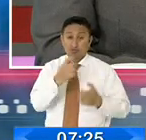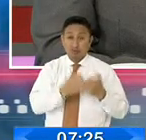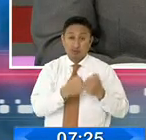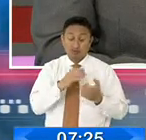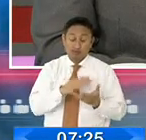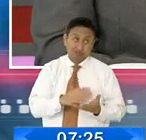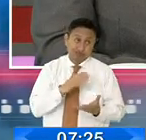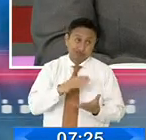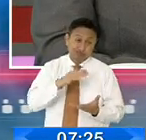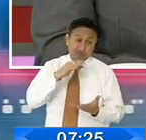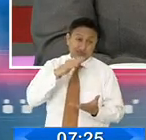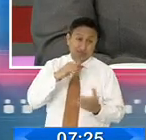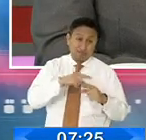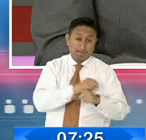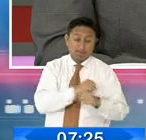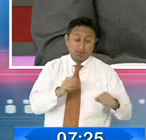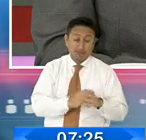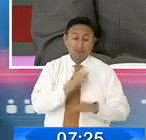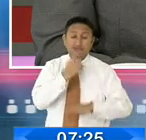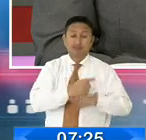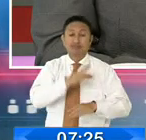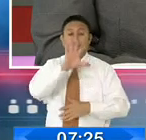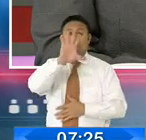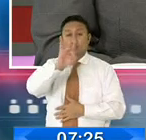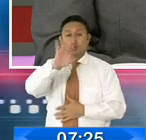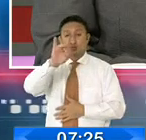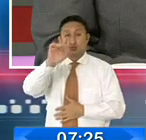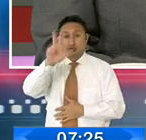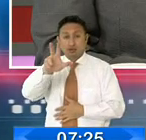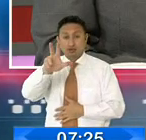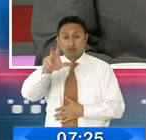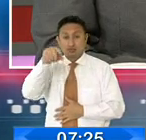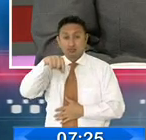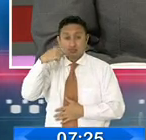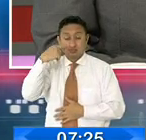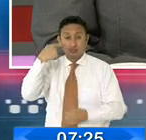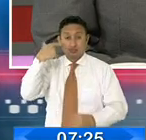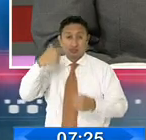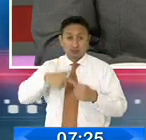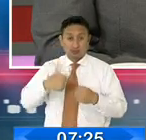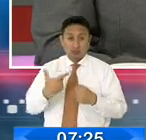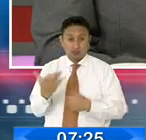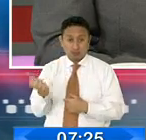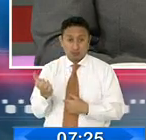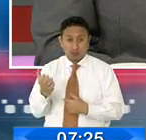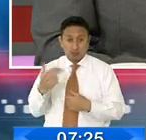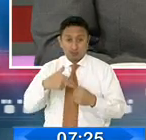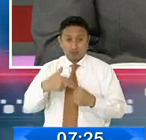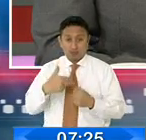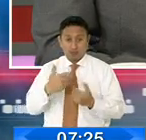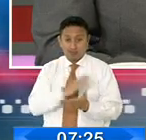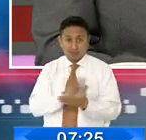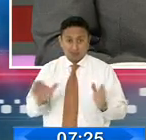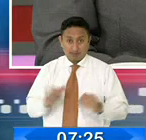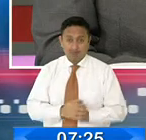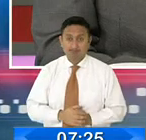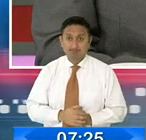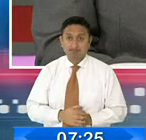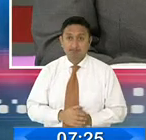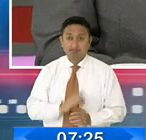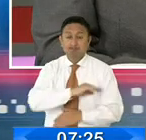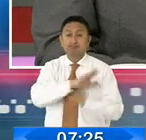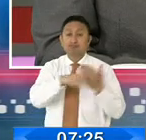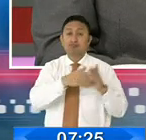populares, fue el decreto 883, mediante el cual se eliminaban los subsidios a los combustibles. Toda la